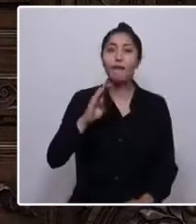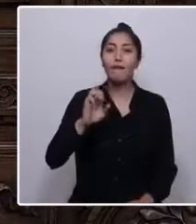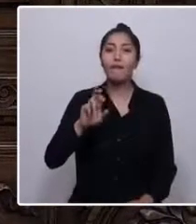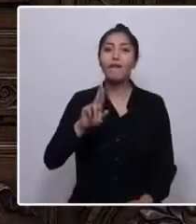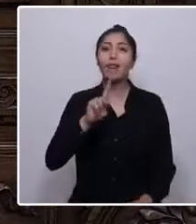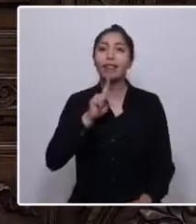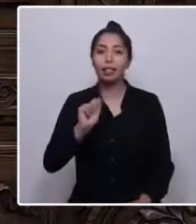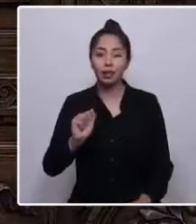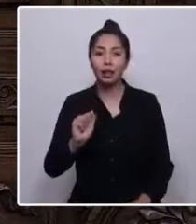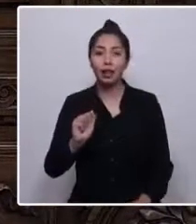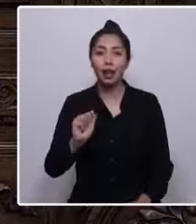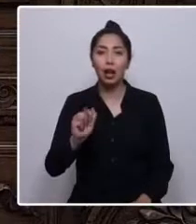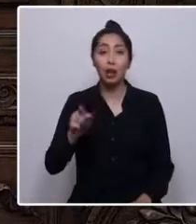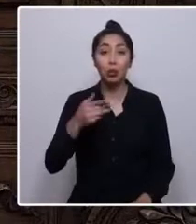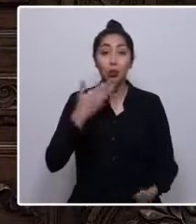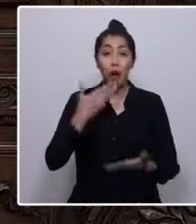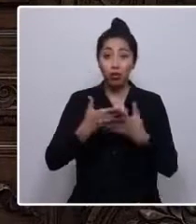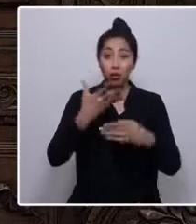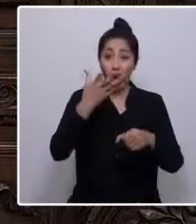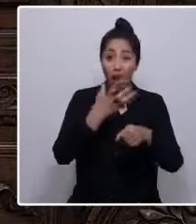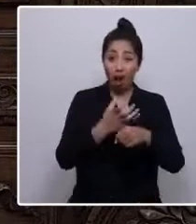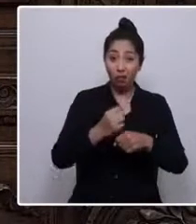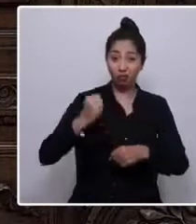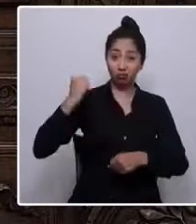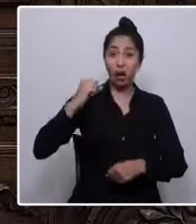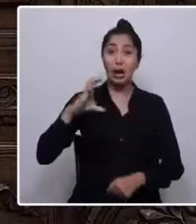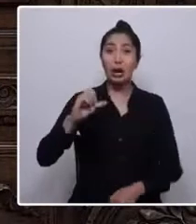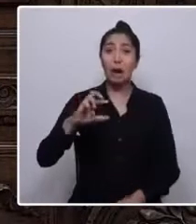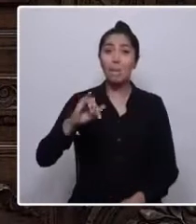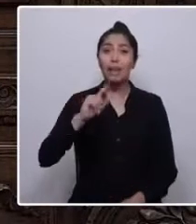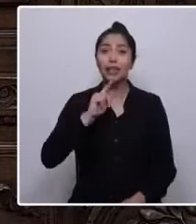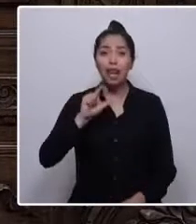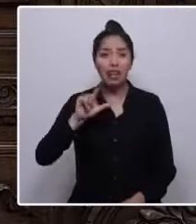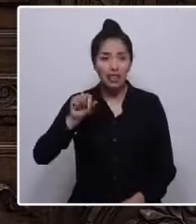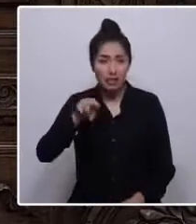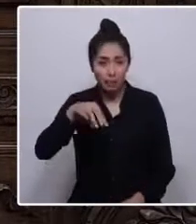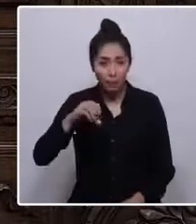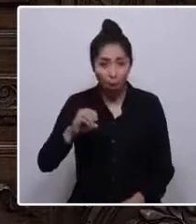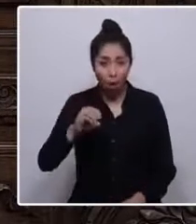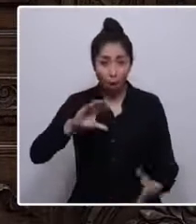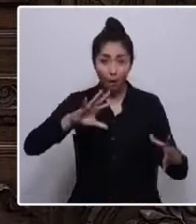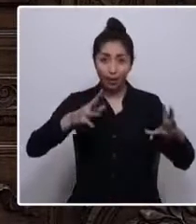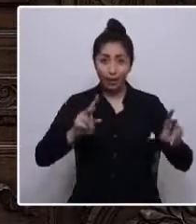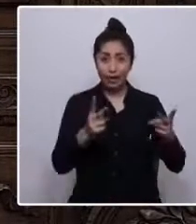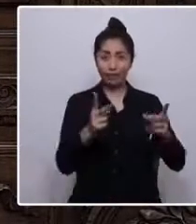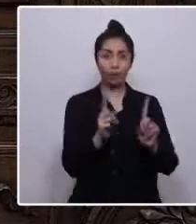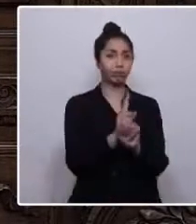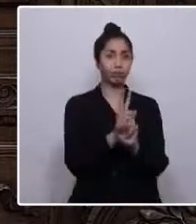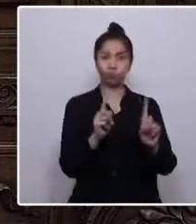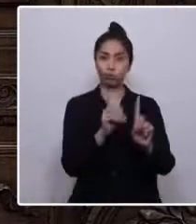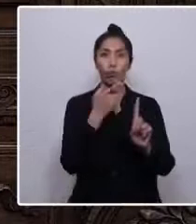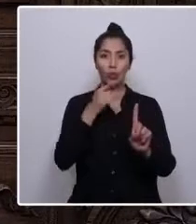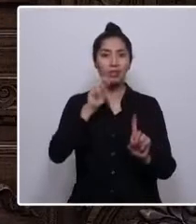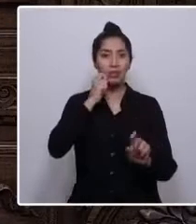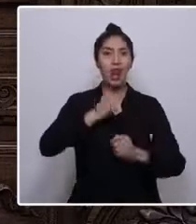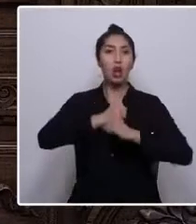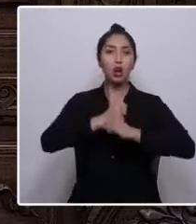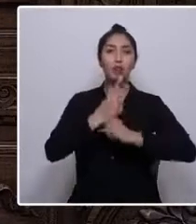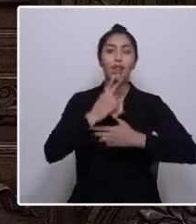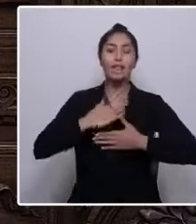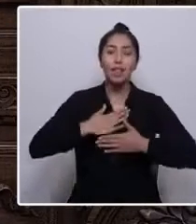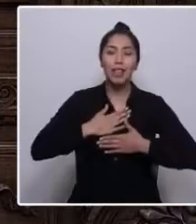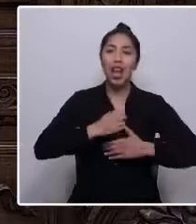Mientras tengamos capitalismo, este planeta no se va a salvar, porque el capitalismo es contrario a la vida, a la ecología,